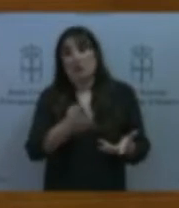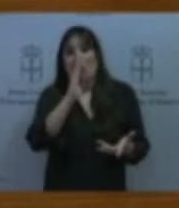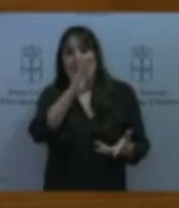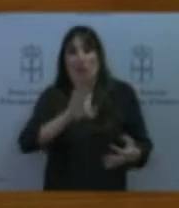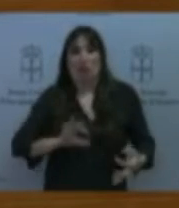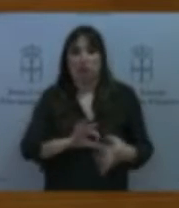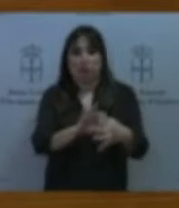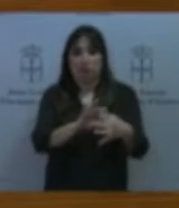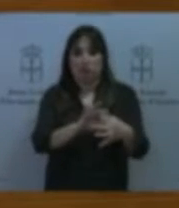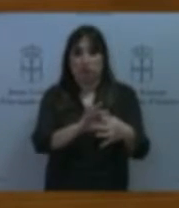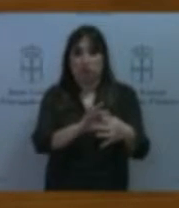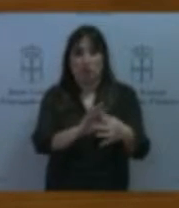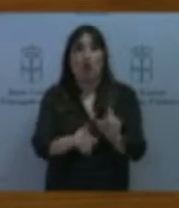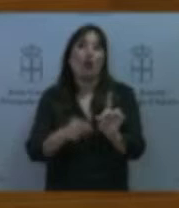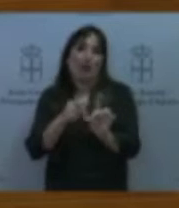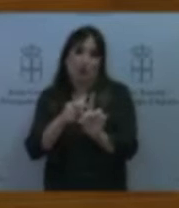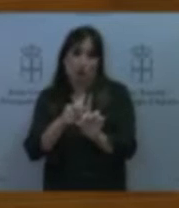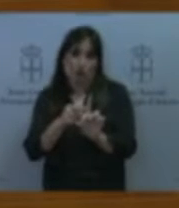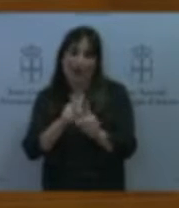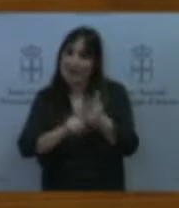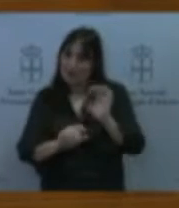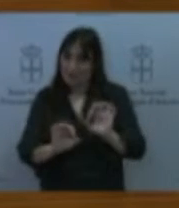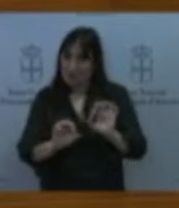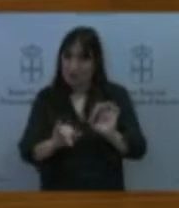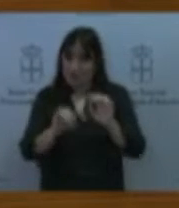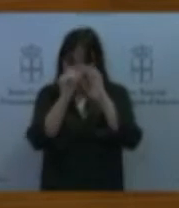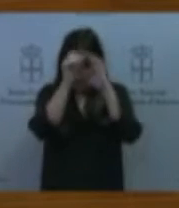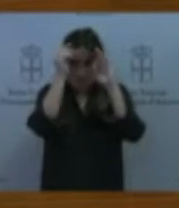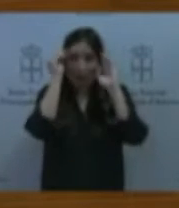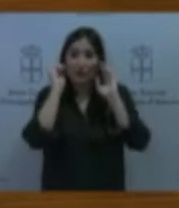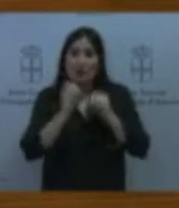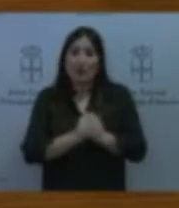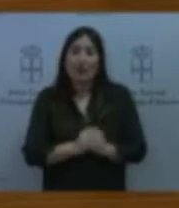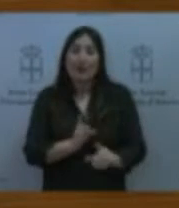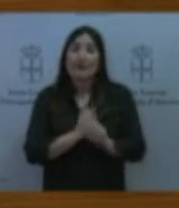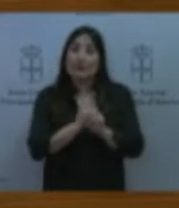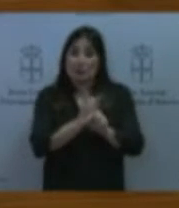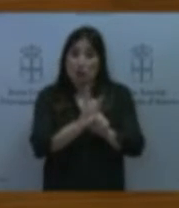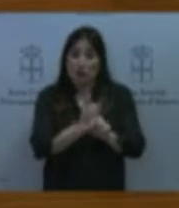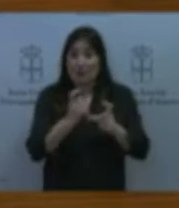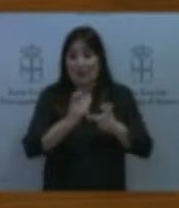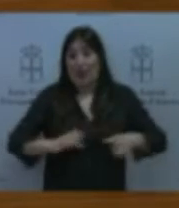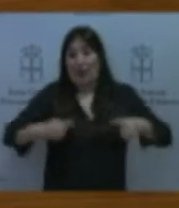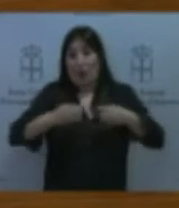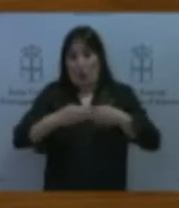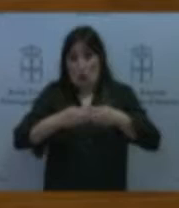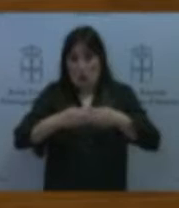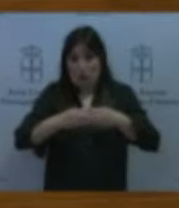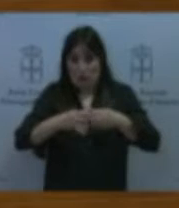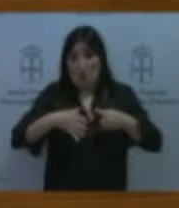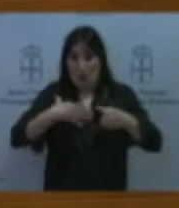específicos. Transporte colectivo de calidad, favorecer el intercambio modal,